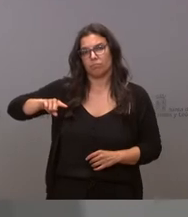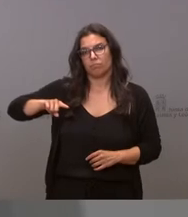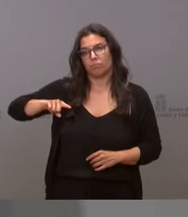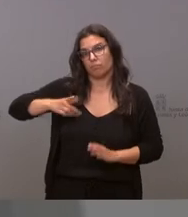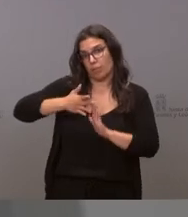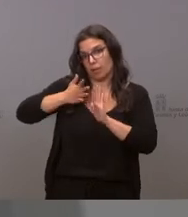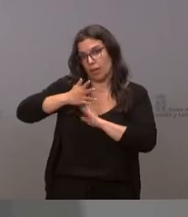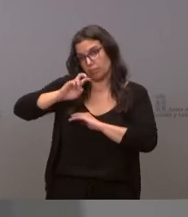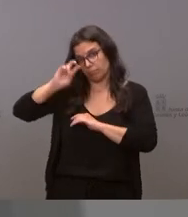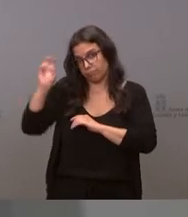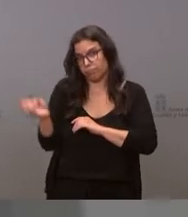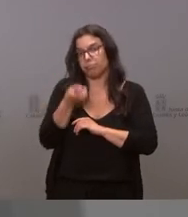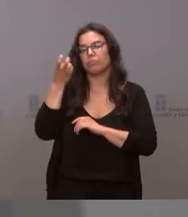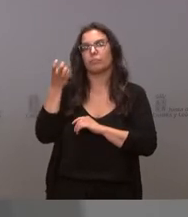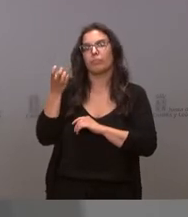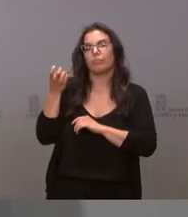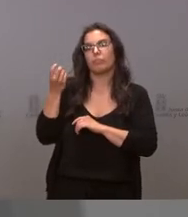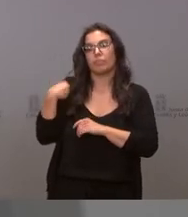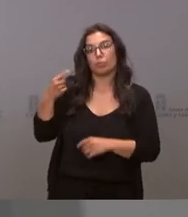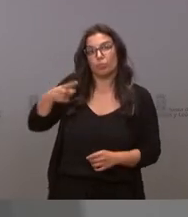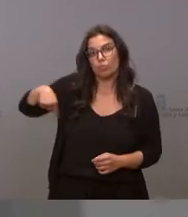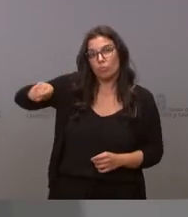cosas son quienes